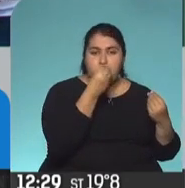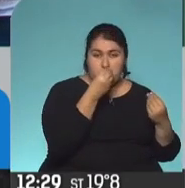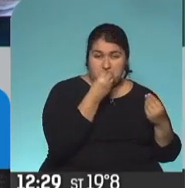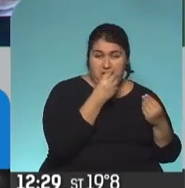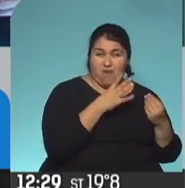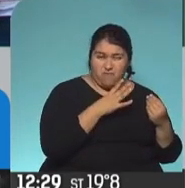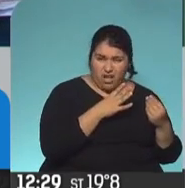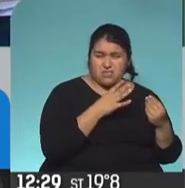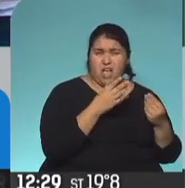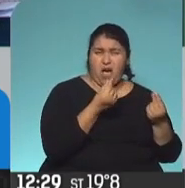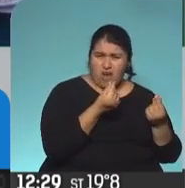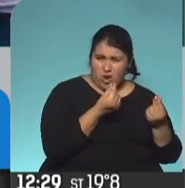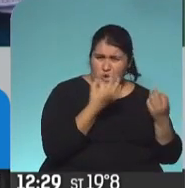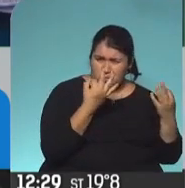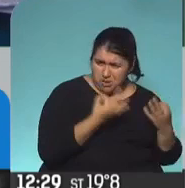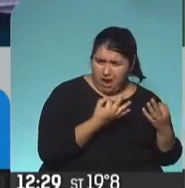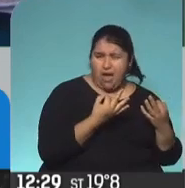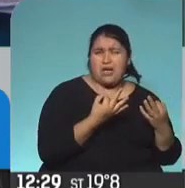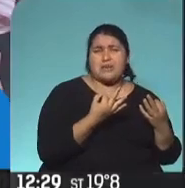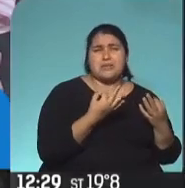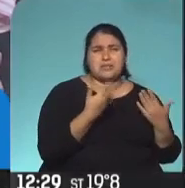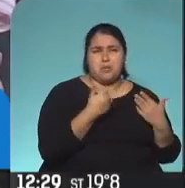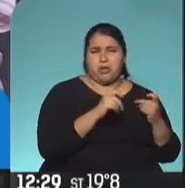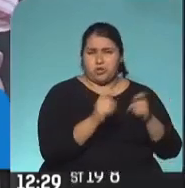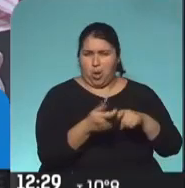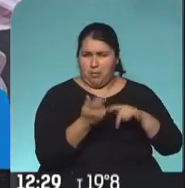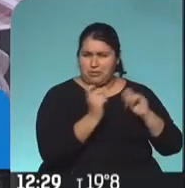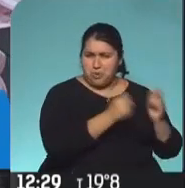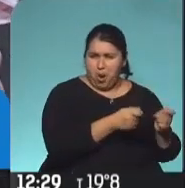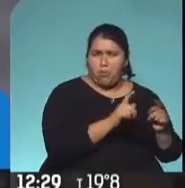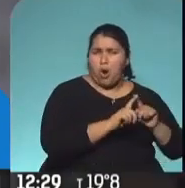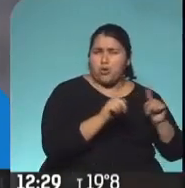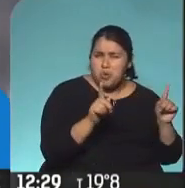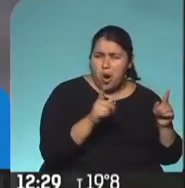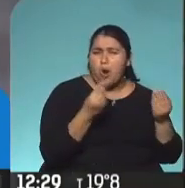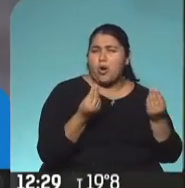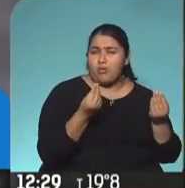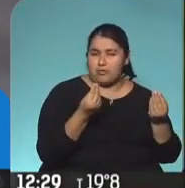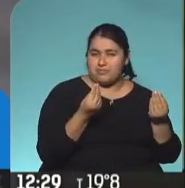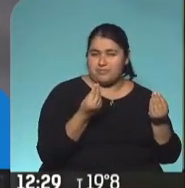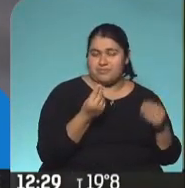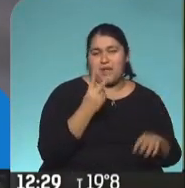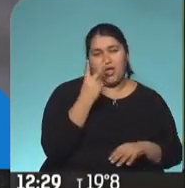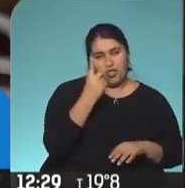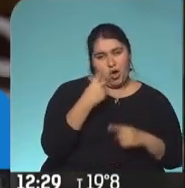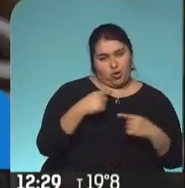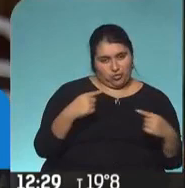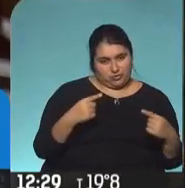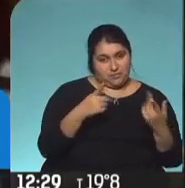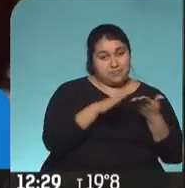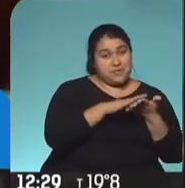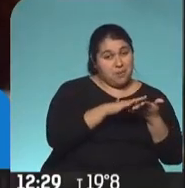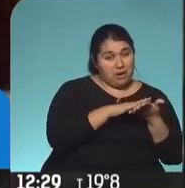proteínas, vitaminas? ¿Se podrían reemplazar esos alimentos a igual costo, por ejemplo? Las dos cosas. Es una canasta